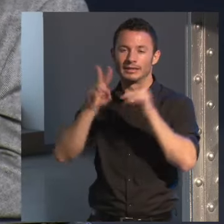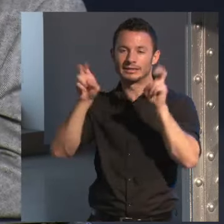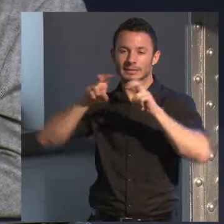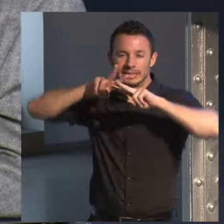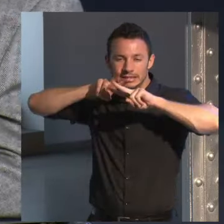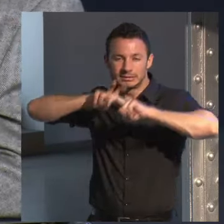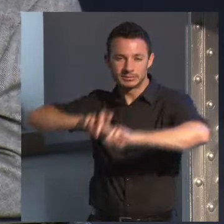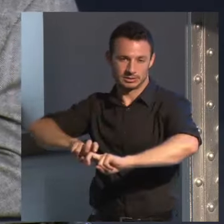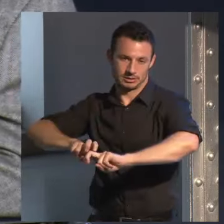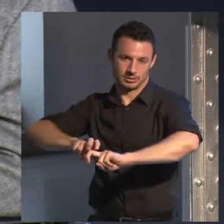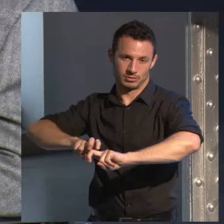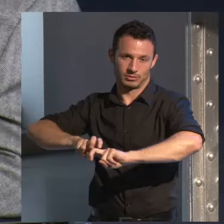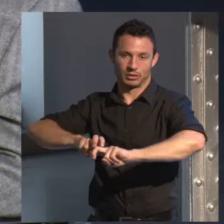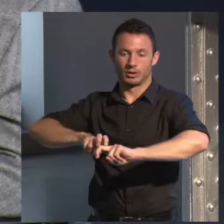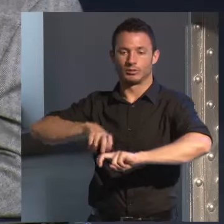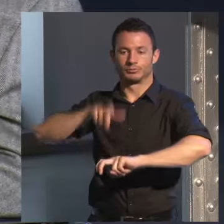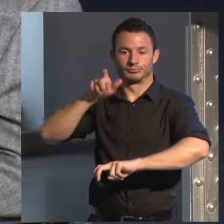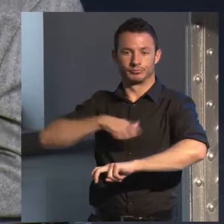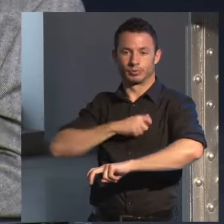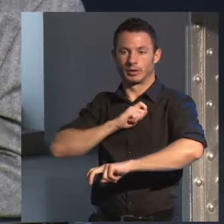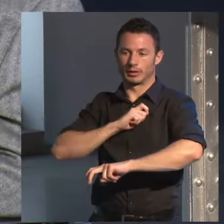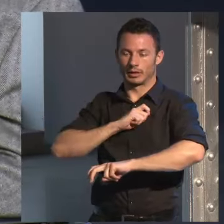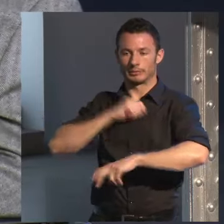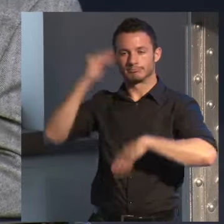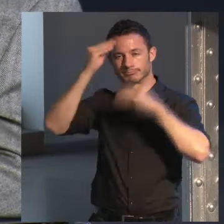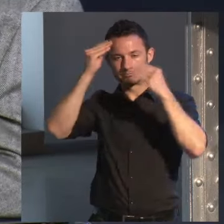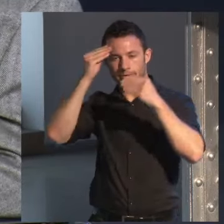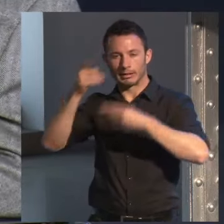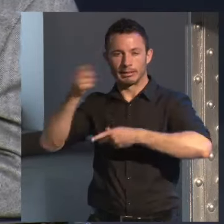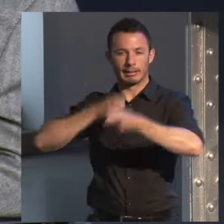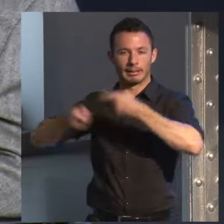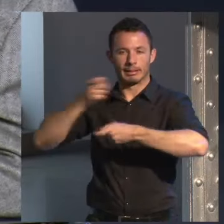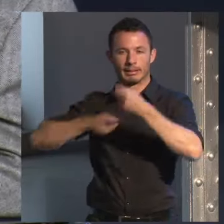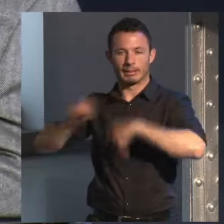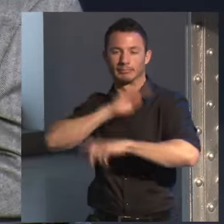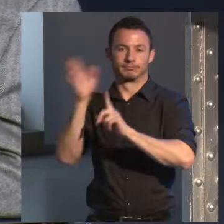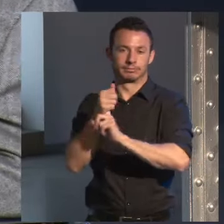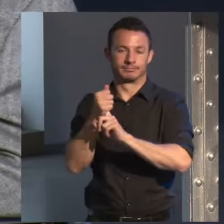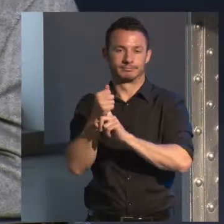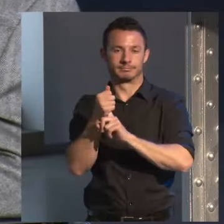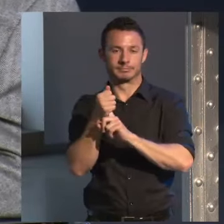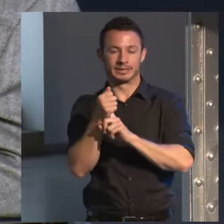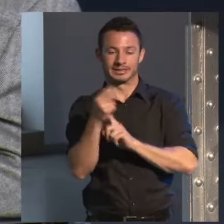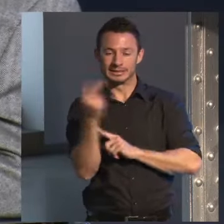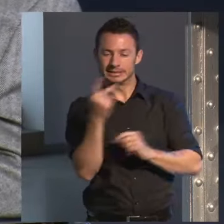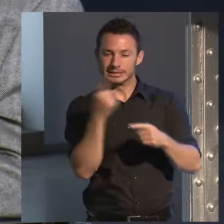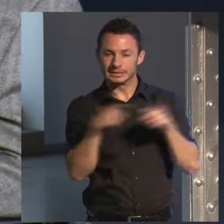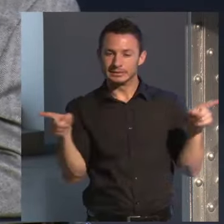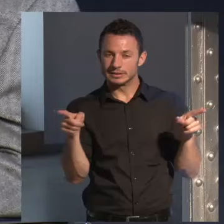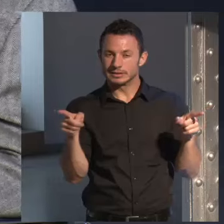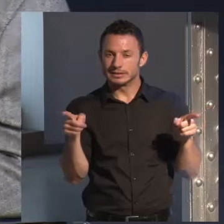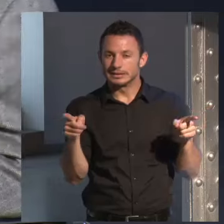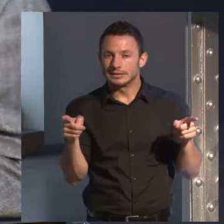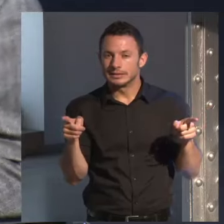en la que un policía hace una serie de deducciones pero pero esas fronteras se barren